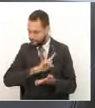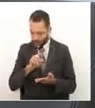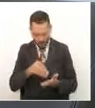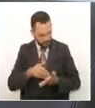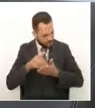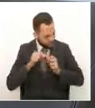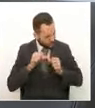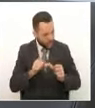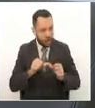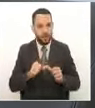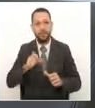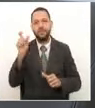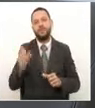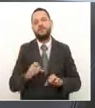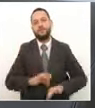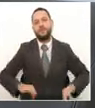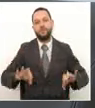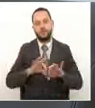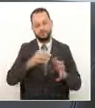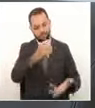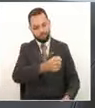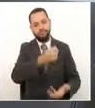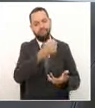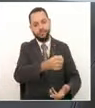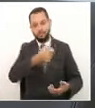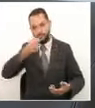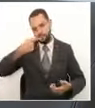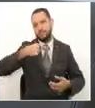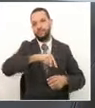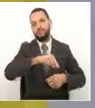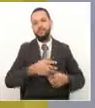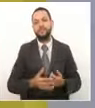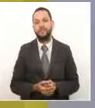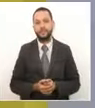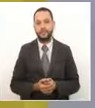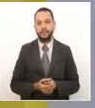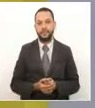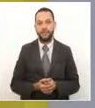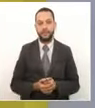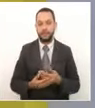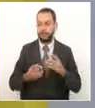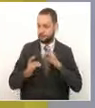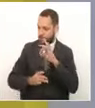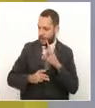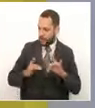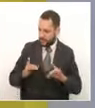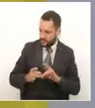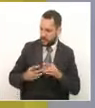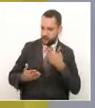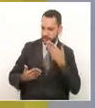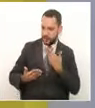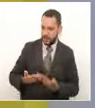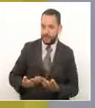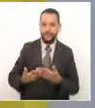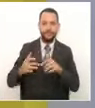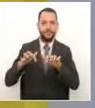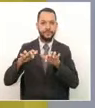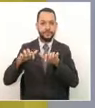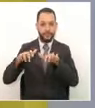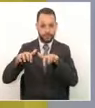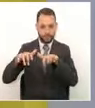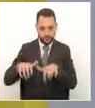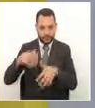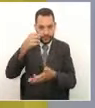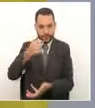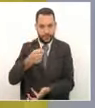tener en los próximos años, porque los recursos también se pueden gestionar por otro lado. Pues precisamente ese es el mensaje de nuestro secretario de Hacienda y es